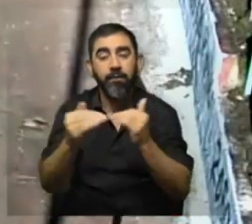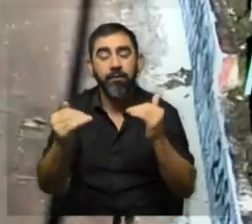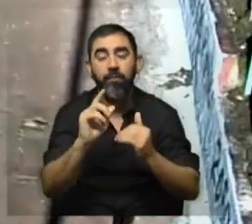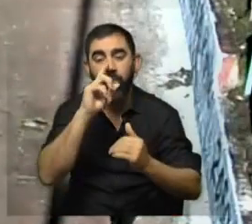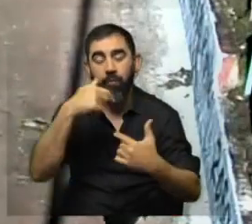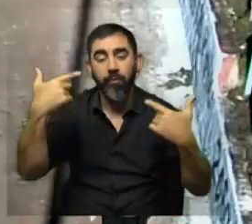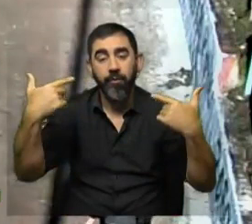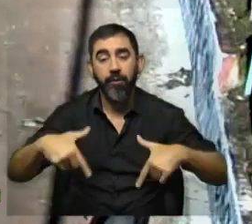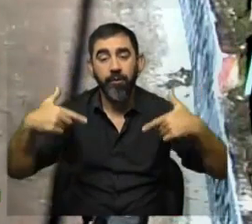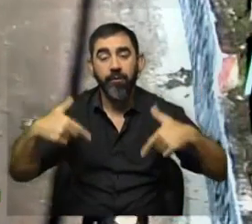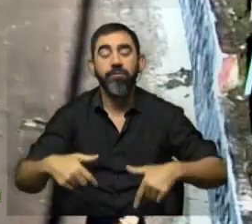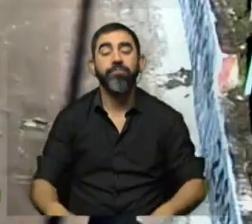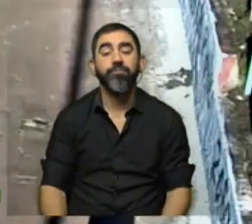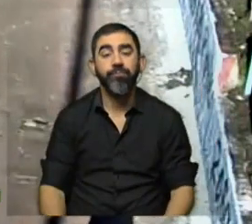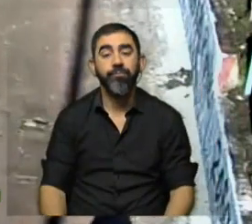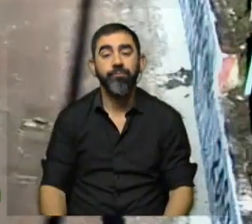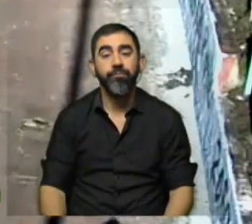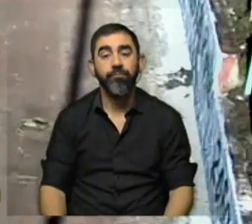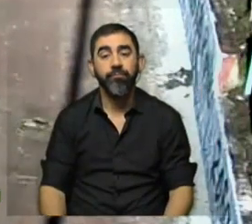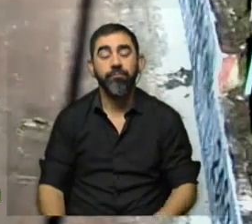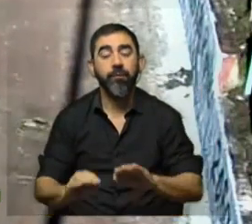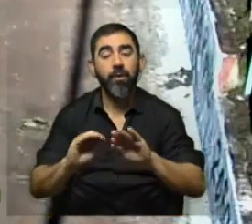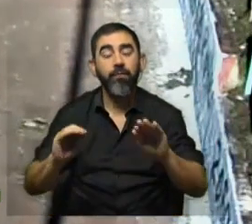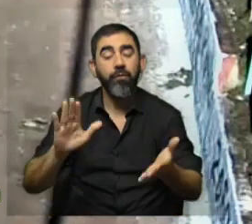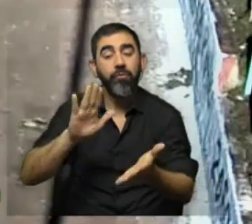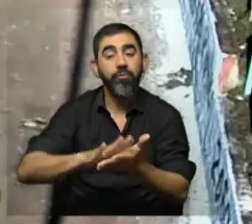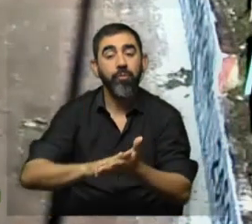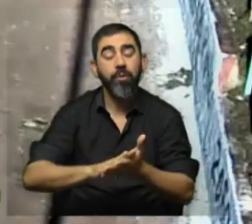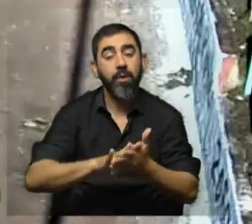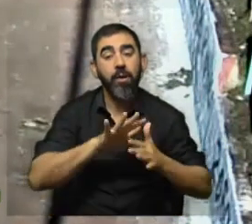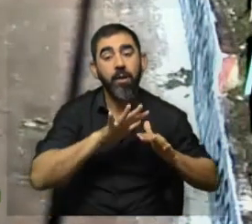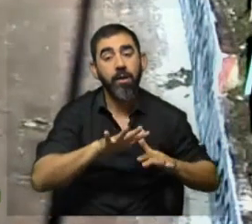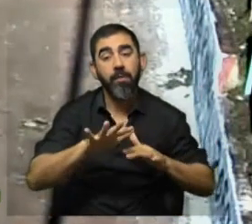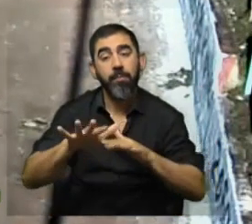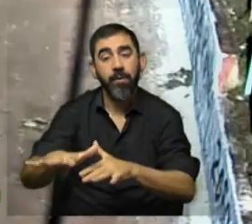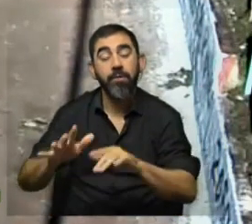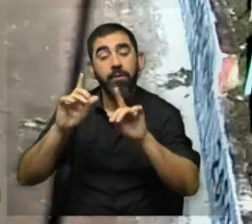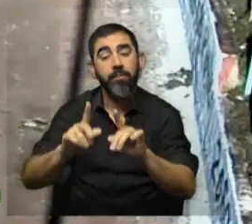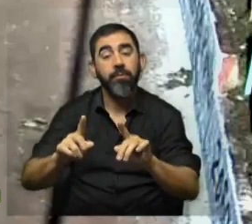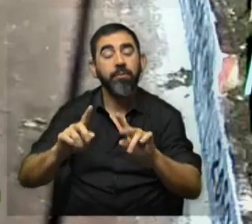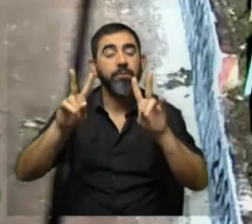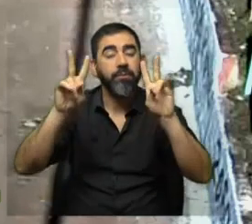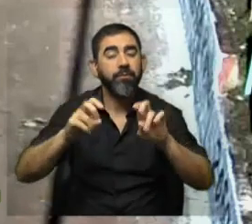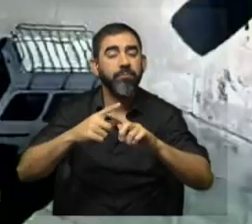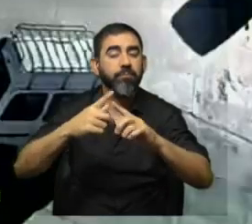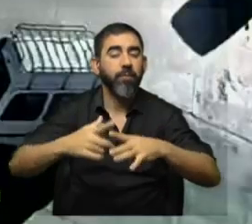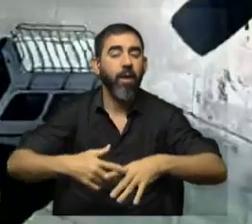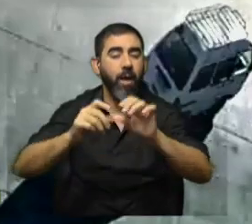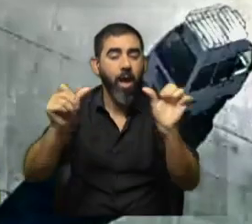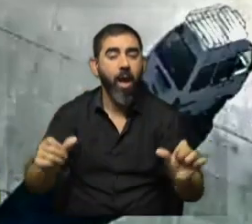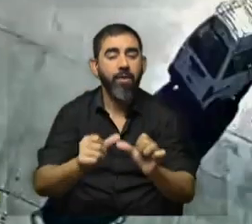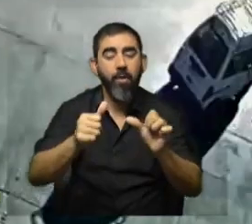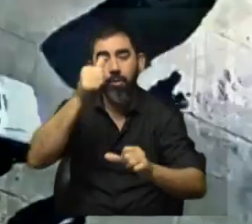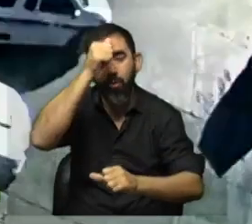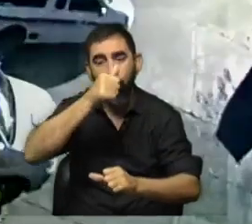Gestión de Movilidad y atención, algunos anuncios que tienen que ver hoy justamente con la marcha, como decíamos, y también con algunos espectáculos que se van a estar realizando el domingo